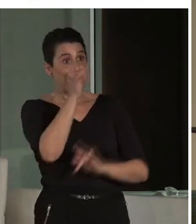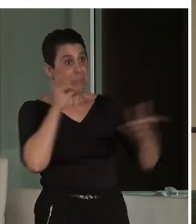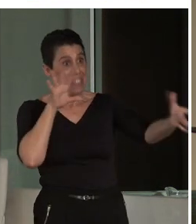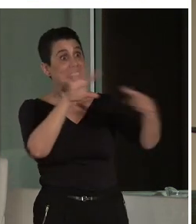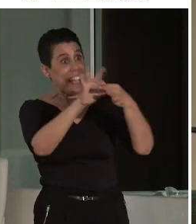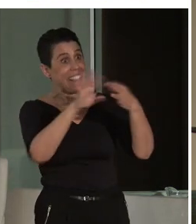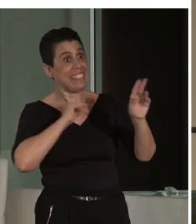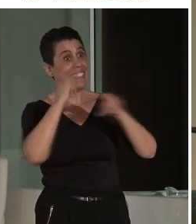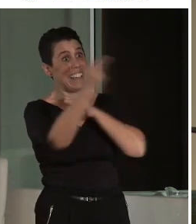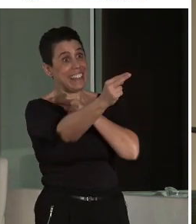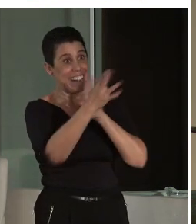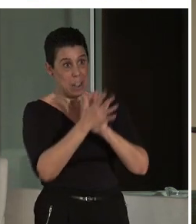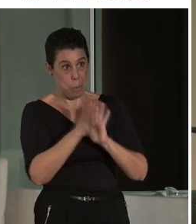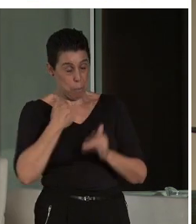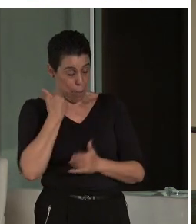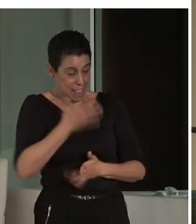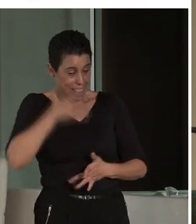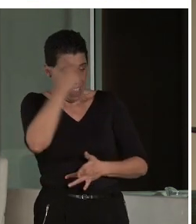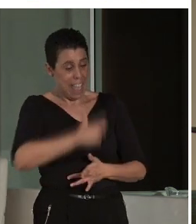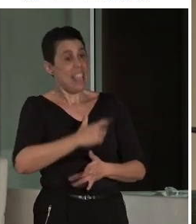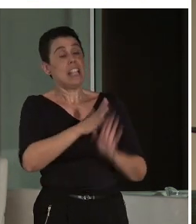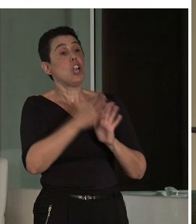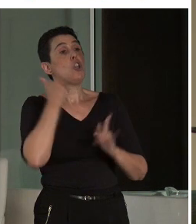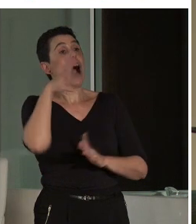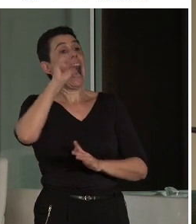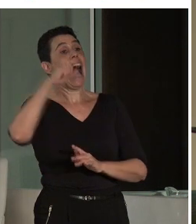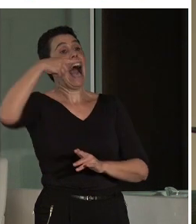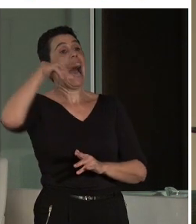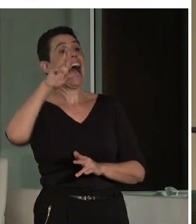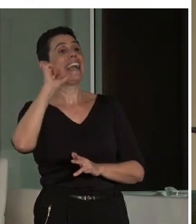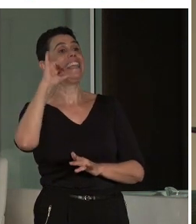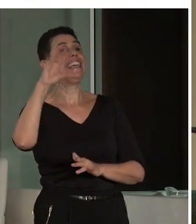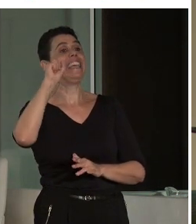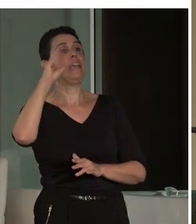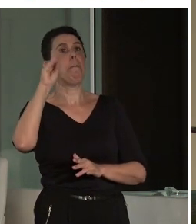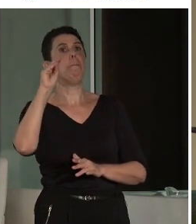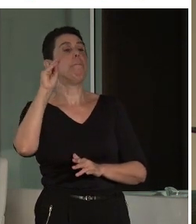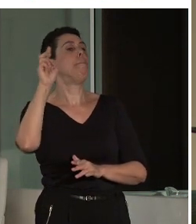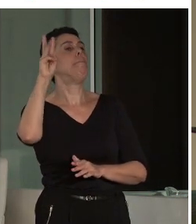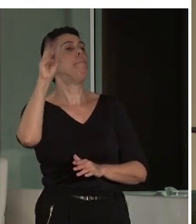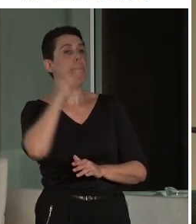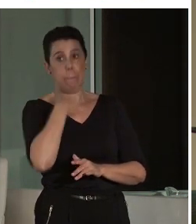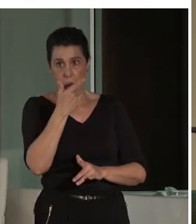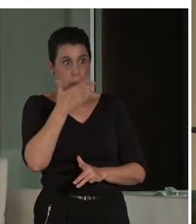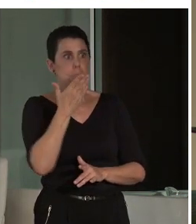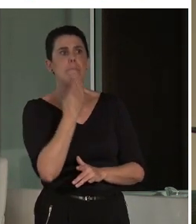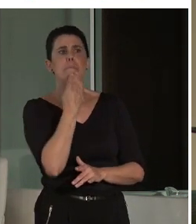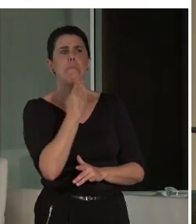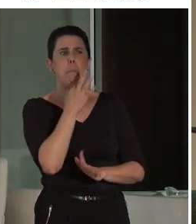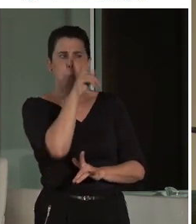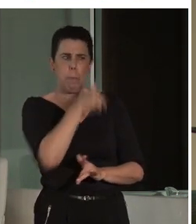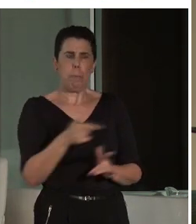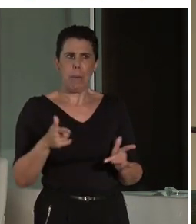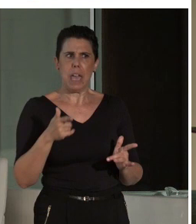que yo, Agripa, que me parece un personaje maravilloso y que en Mérida fue importantísima su